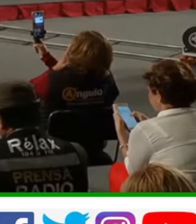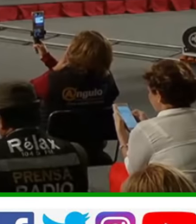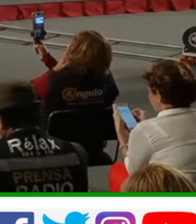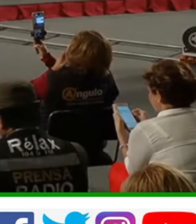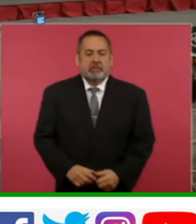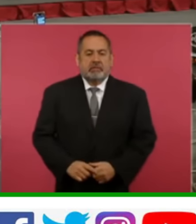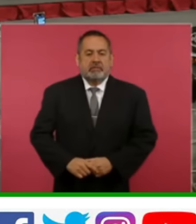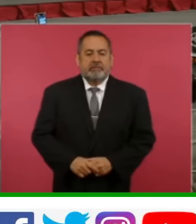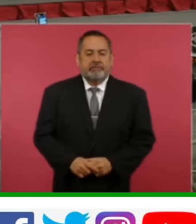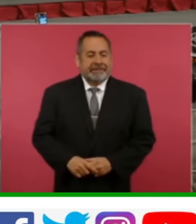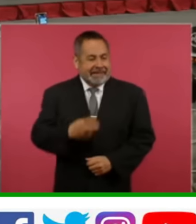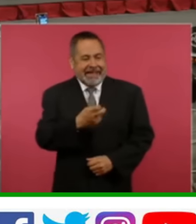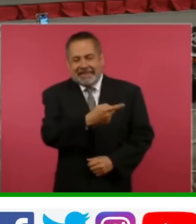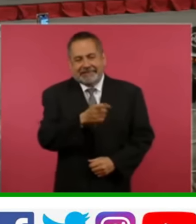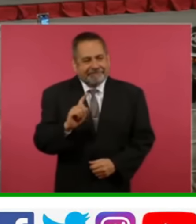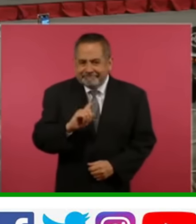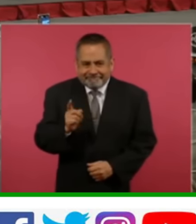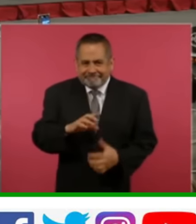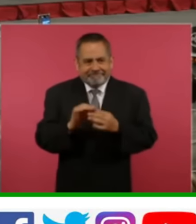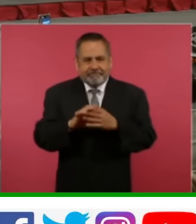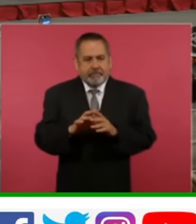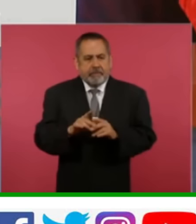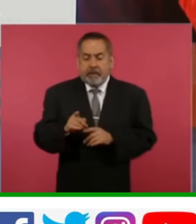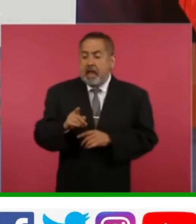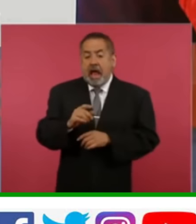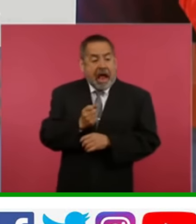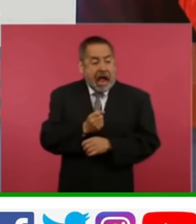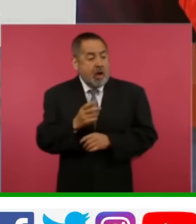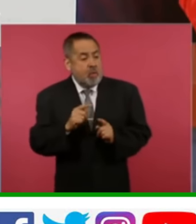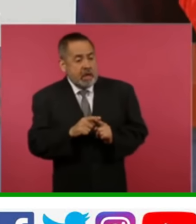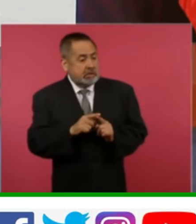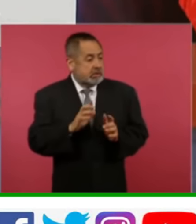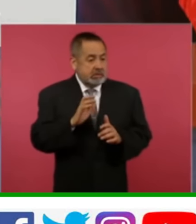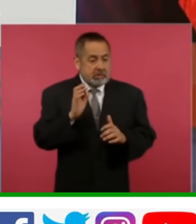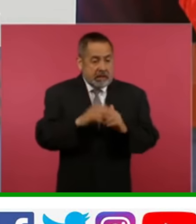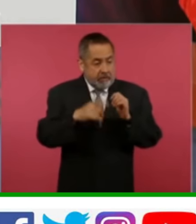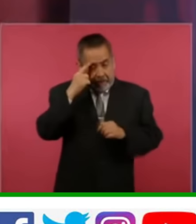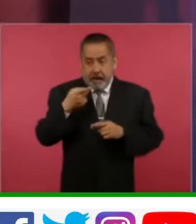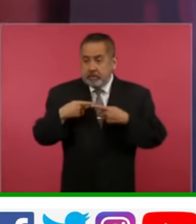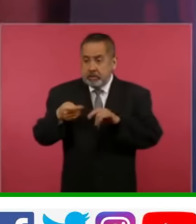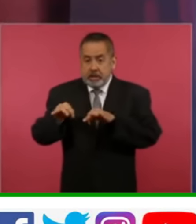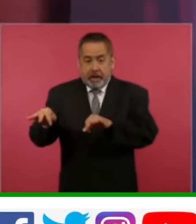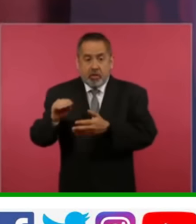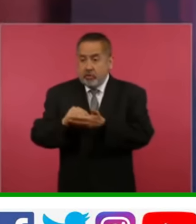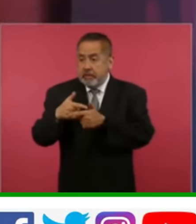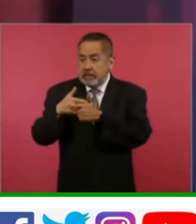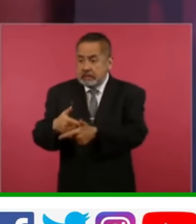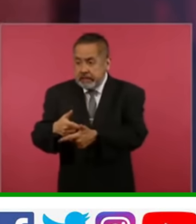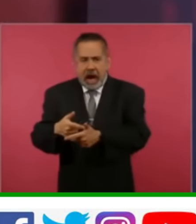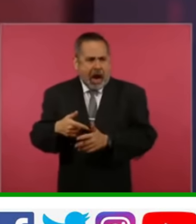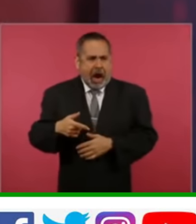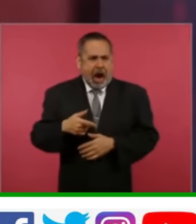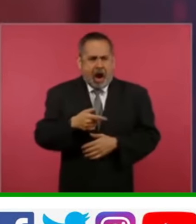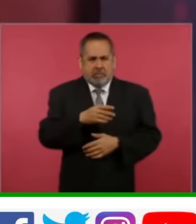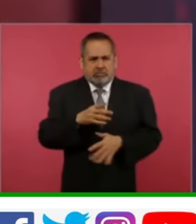ya eran posibles para darles a los trabajadores, pero que no eran reclamadas. Entonces, hay una diferencia